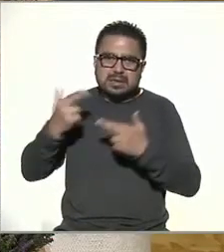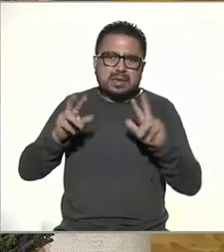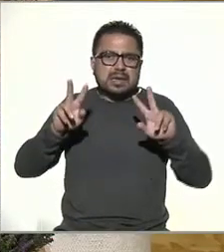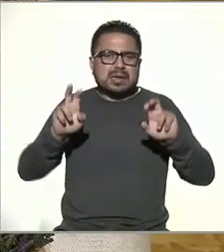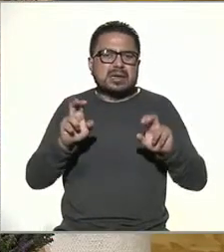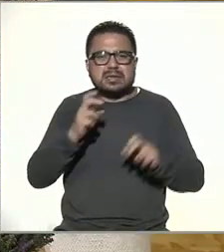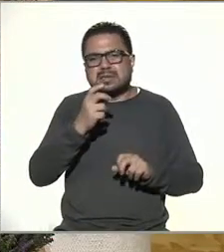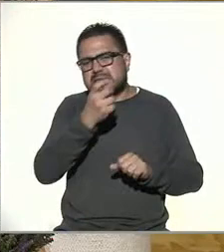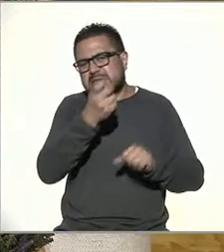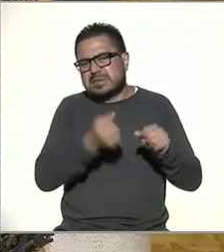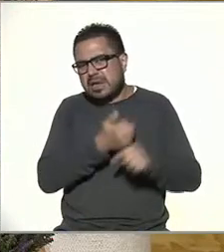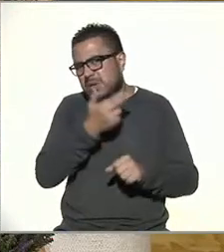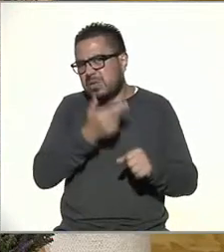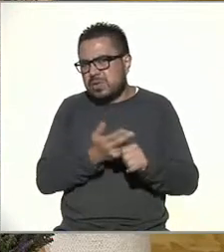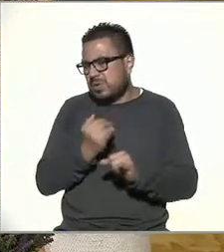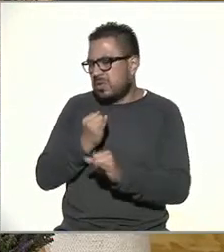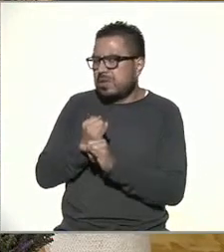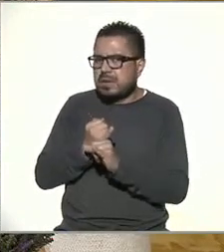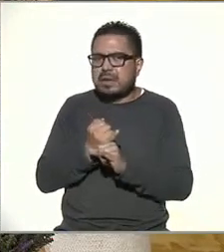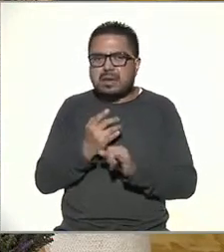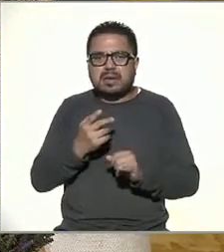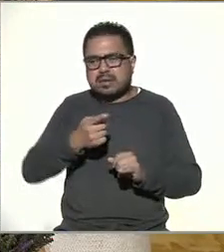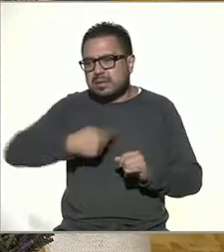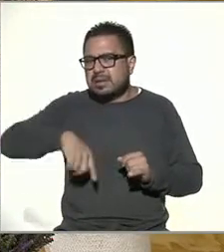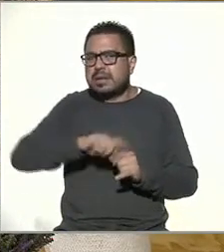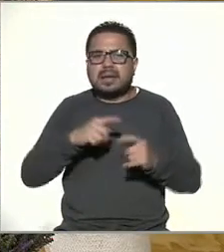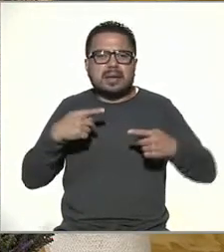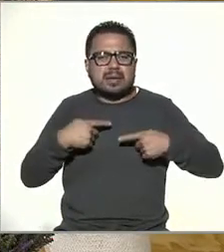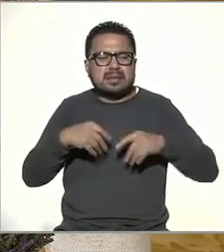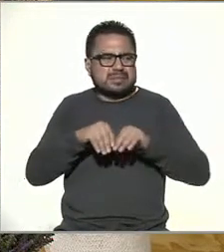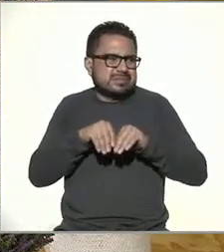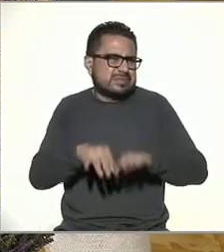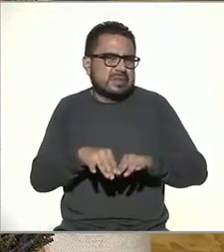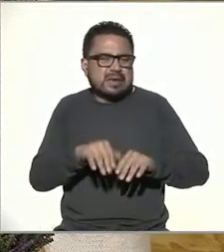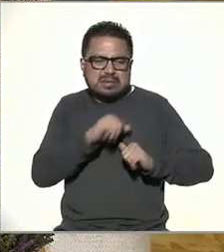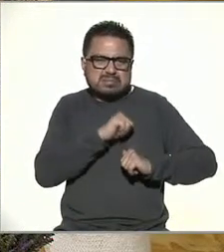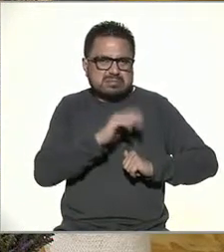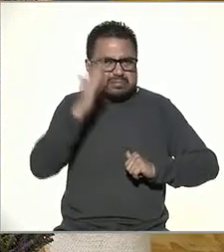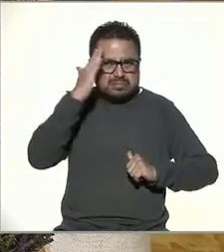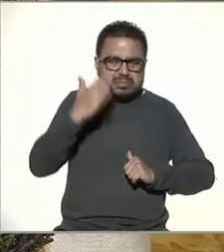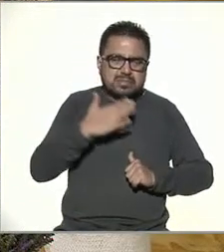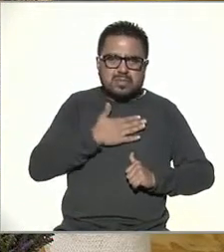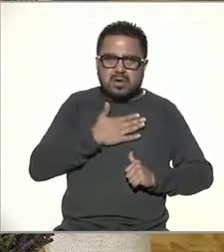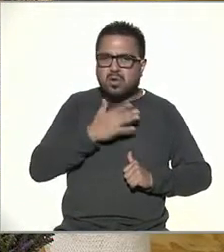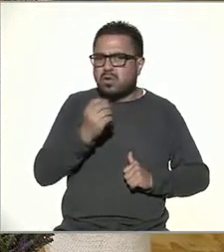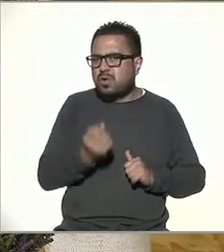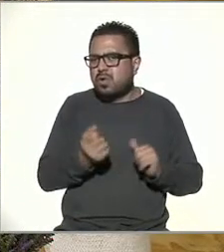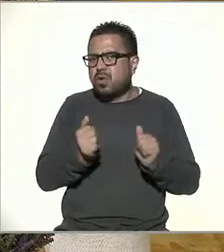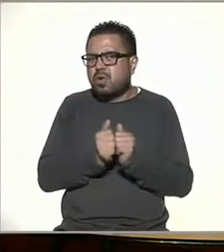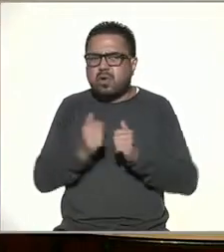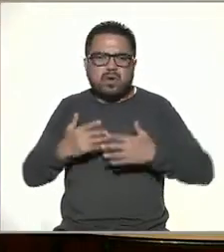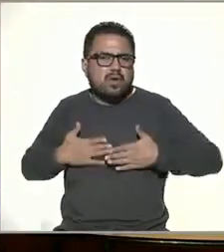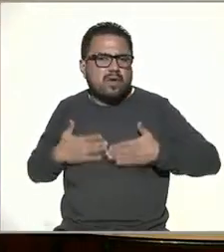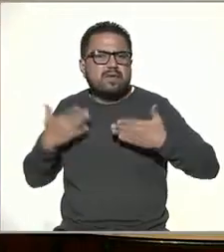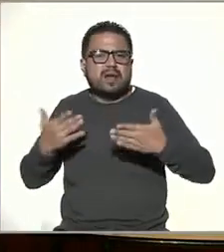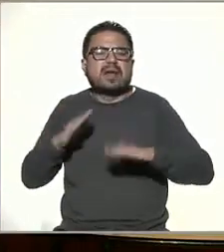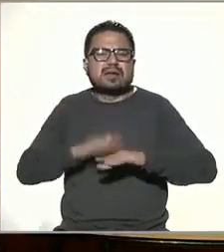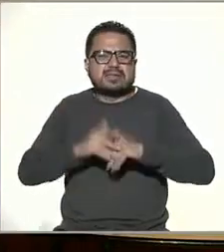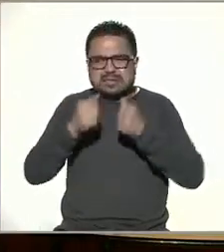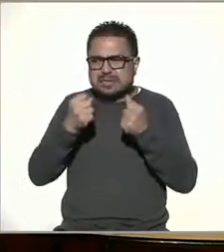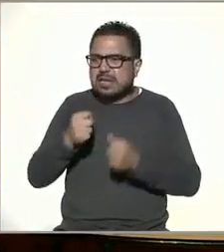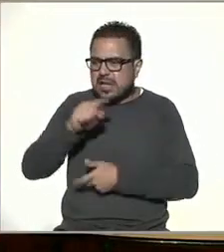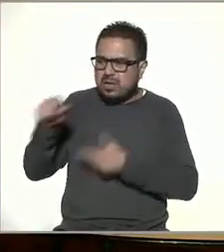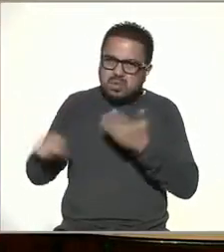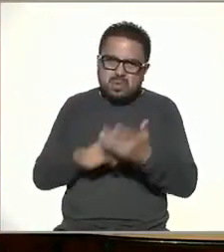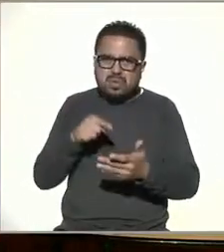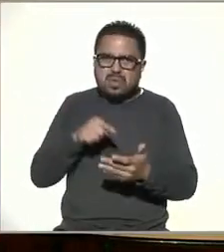ciberseguridad desde la asociación entonces lanzamos muchas iniciativas estoy pensando una son los sellos de confianza asegurarnos que el lugar